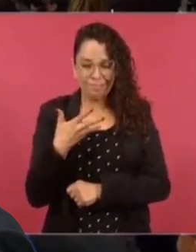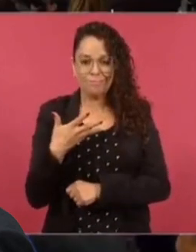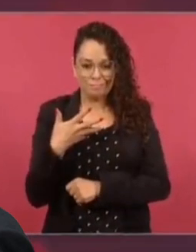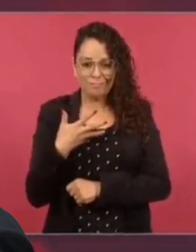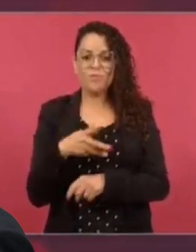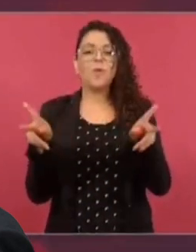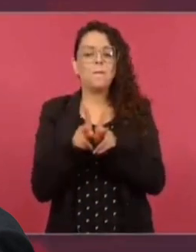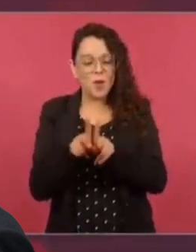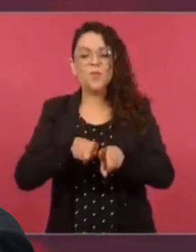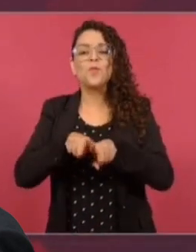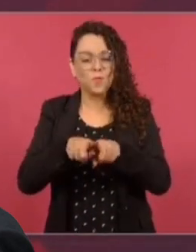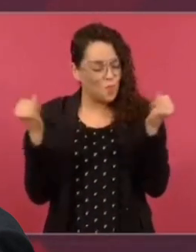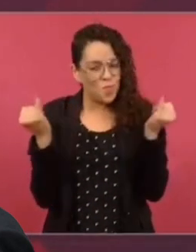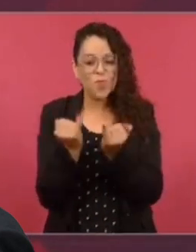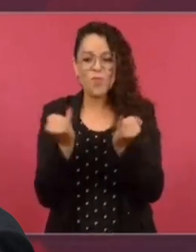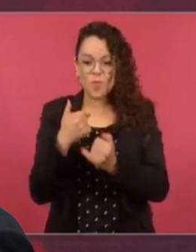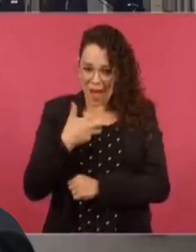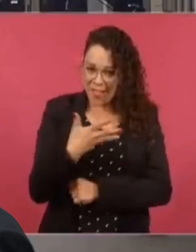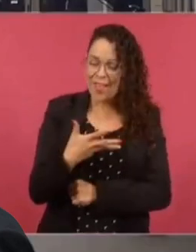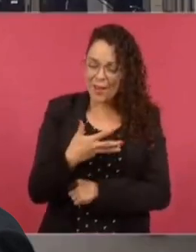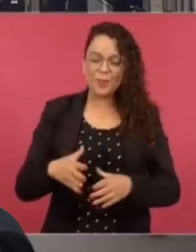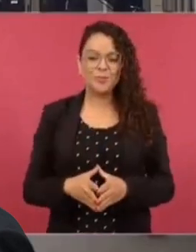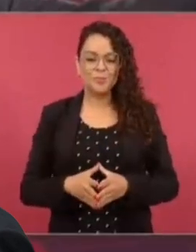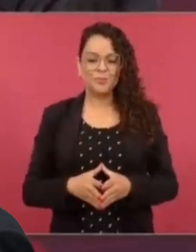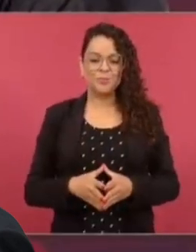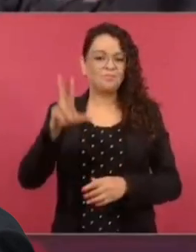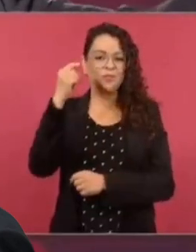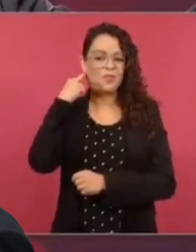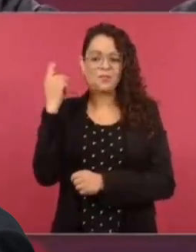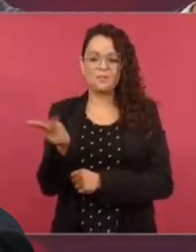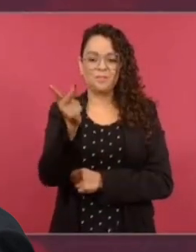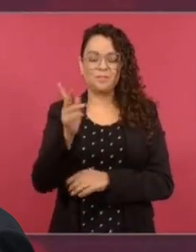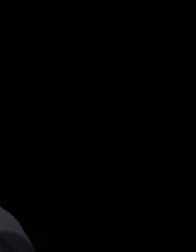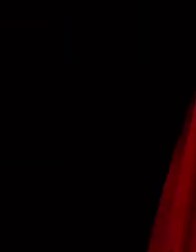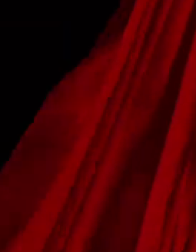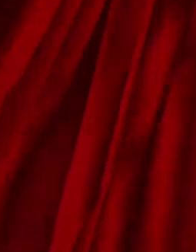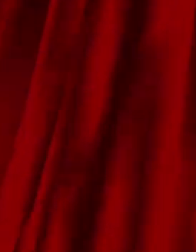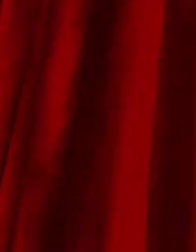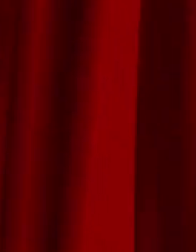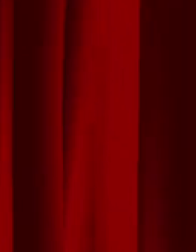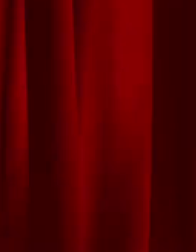Y primos hermanos. Ay, ay, Vamos despacio.